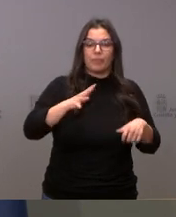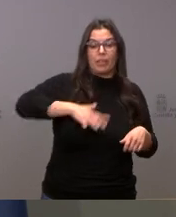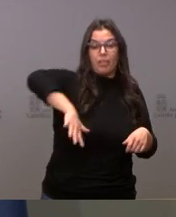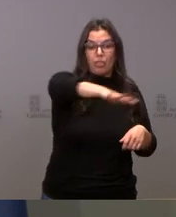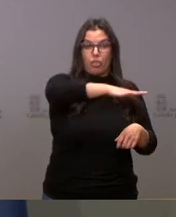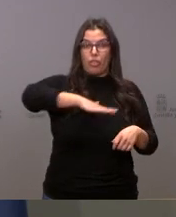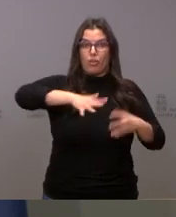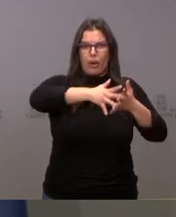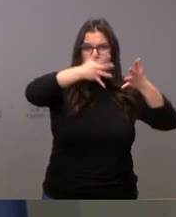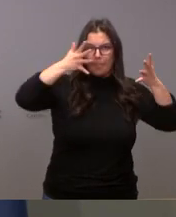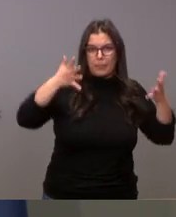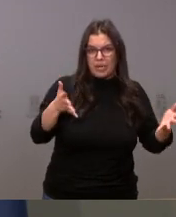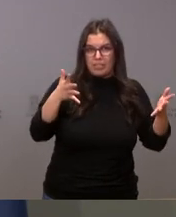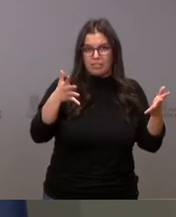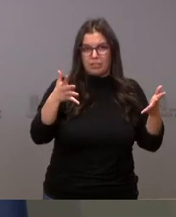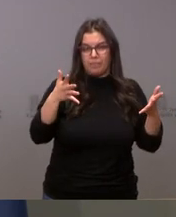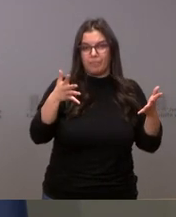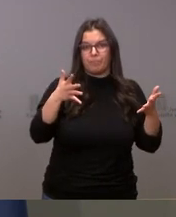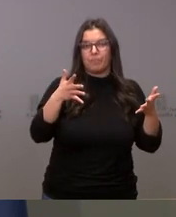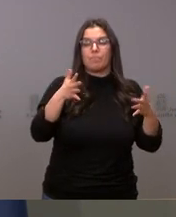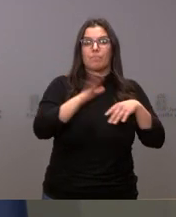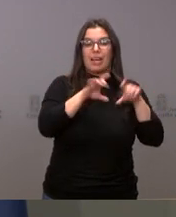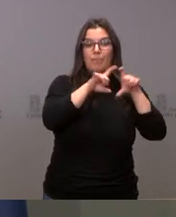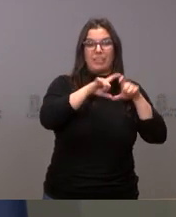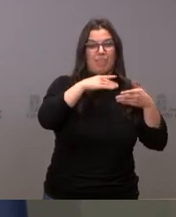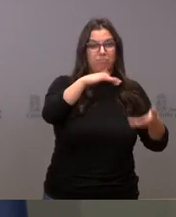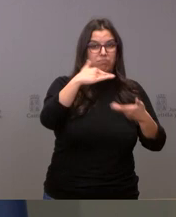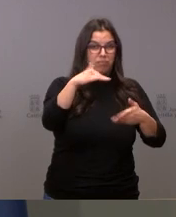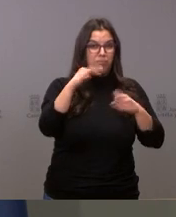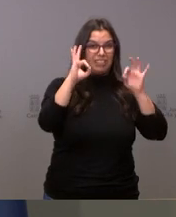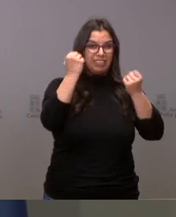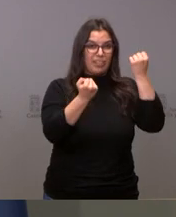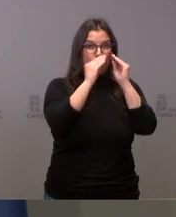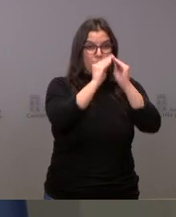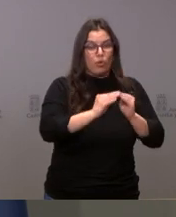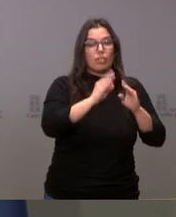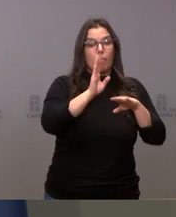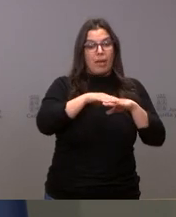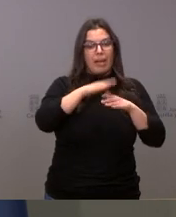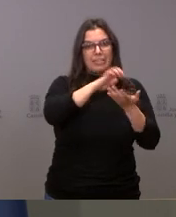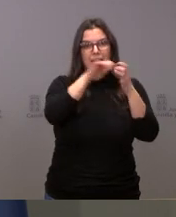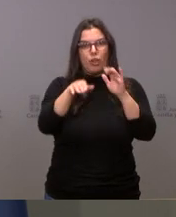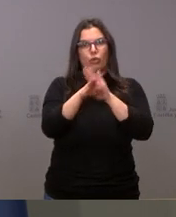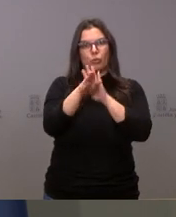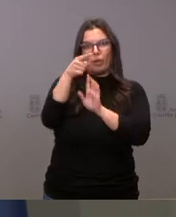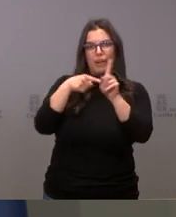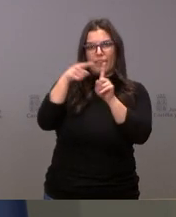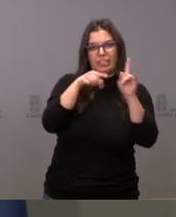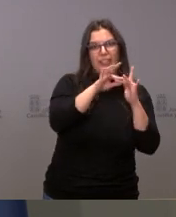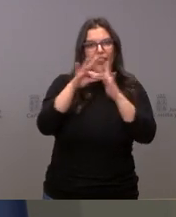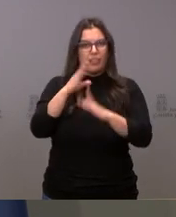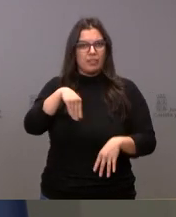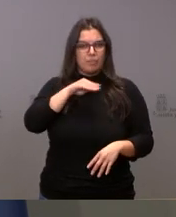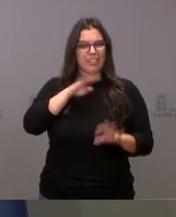Parque de Proveedores de la Automoción y, por tanto, seguir consolidando a Castilla y León como un sector determinante y líder en España